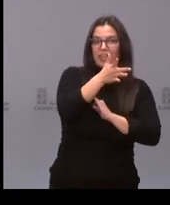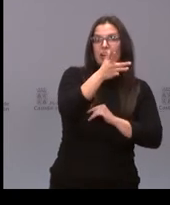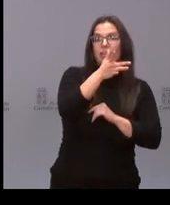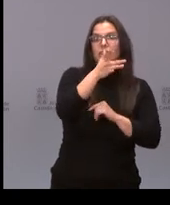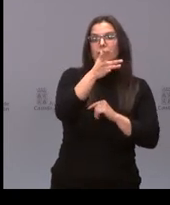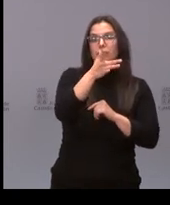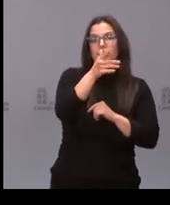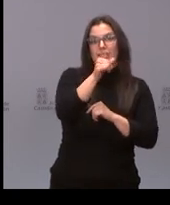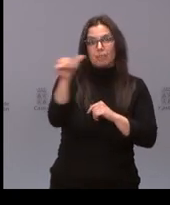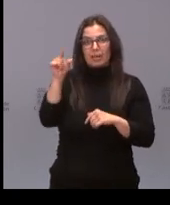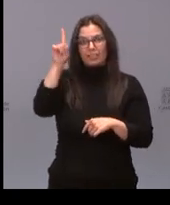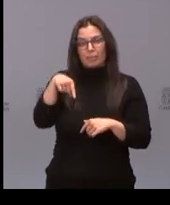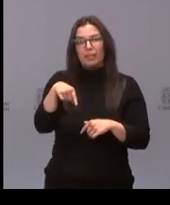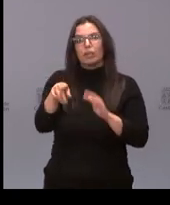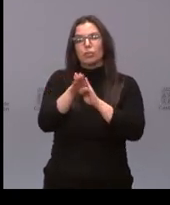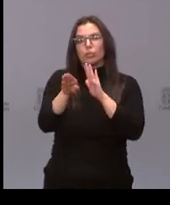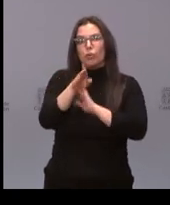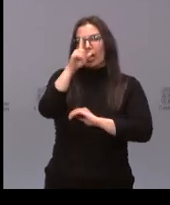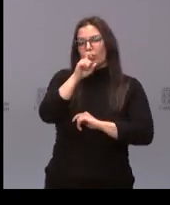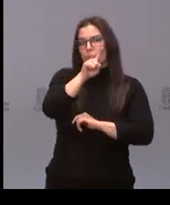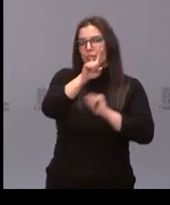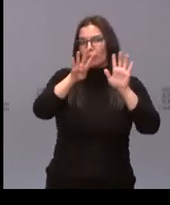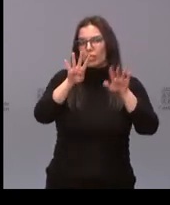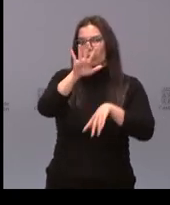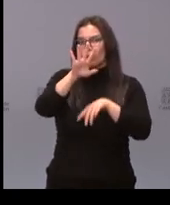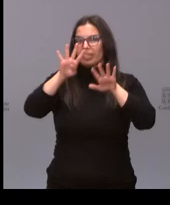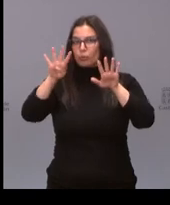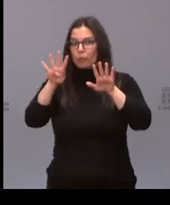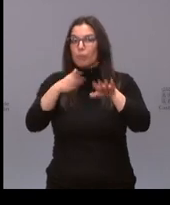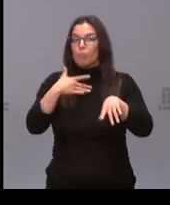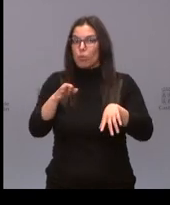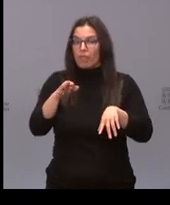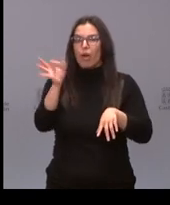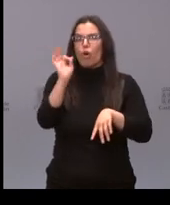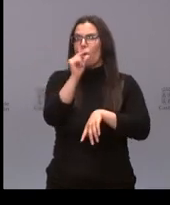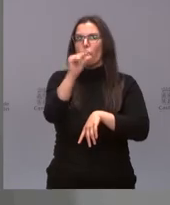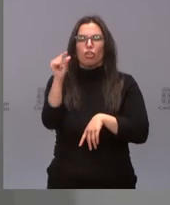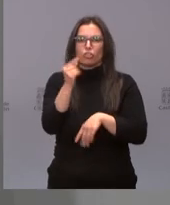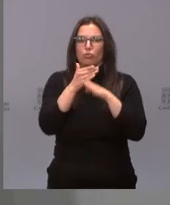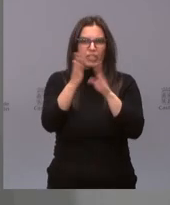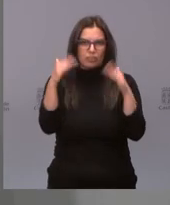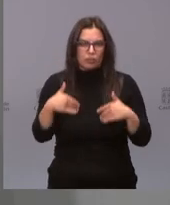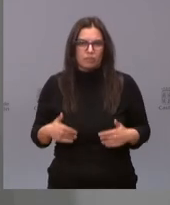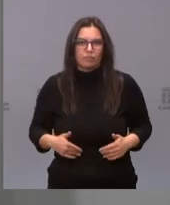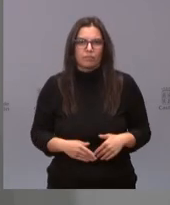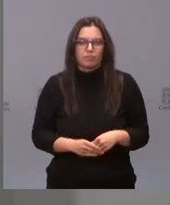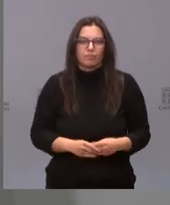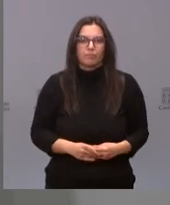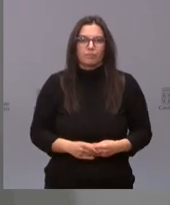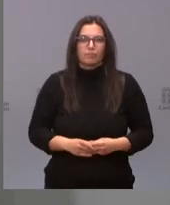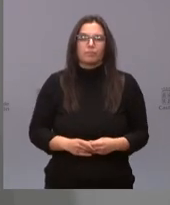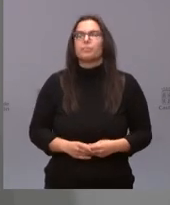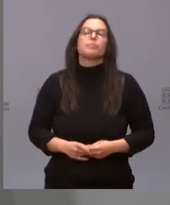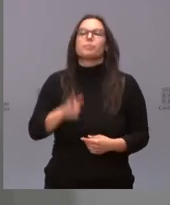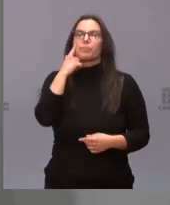también los nacidos en 1959 o por el número de vacunas y habrá que esperar a la semana siguiente. Muchas gracias. Bueno, en